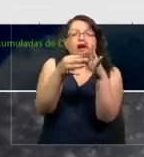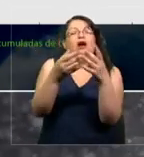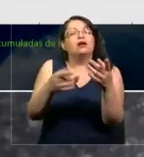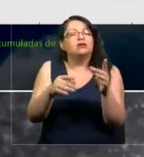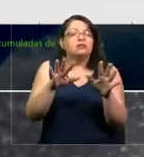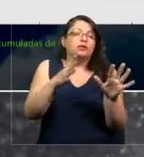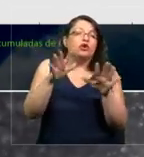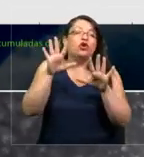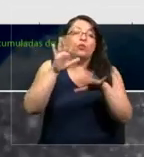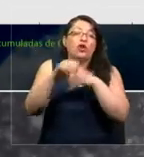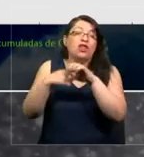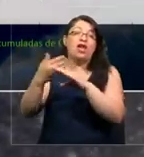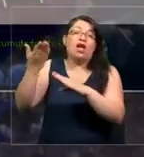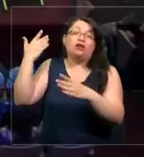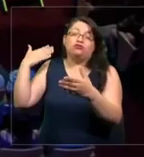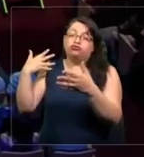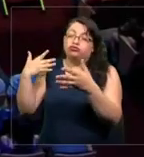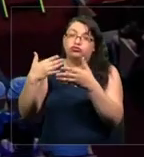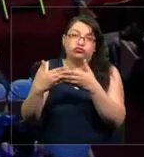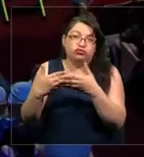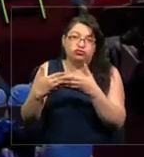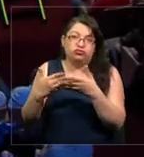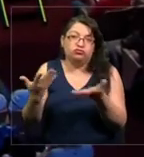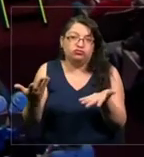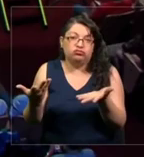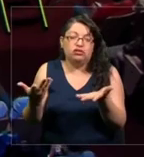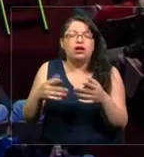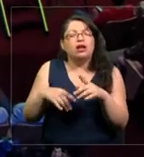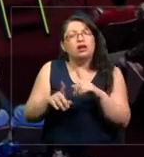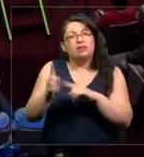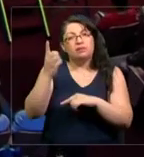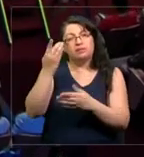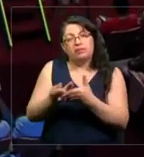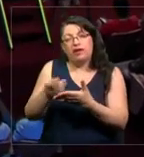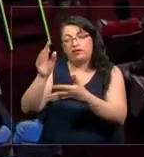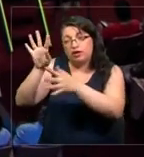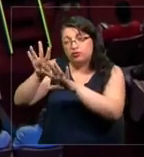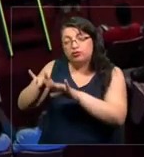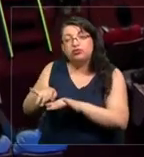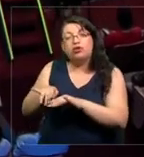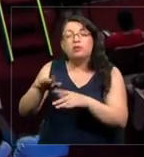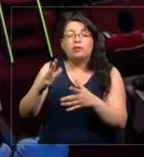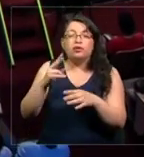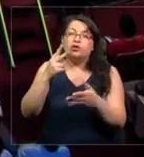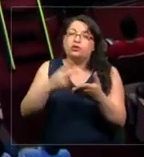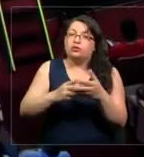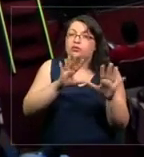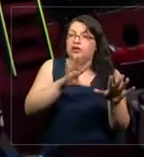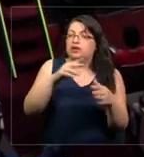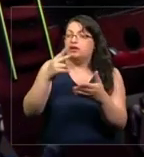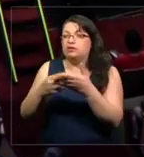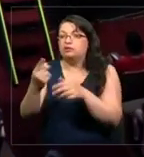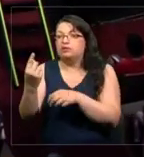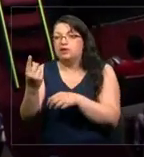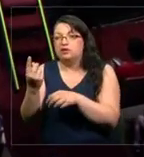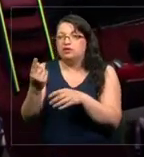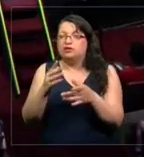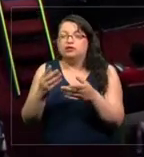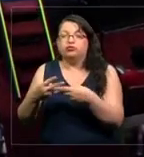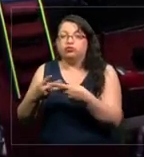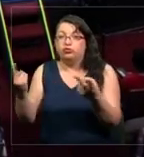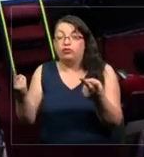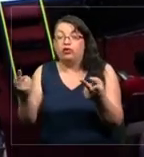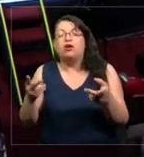de 10 años. El primer paper sobre esto apareció el 2010-2011. Y esta relación tiene una